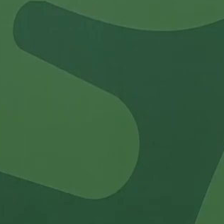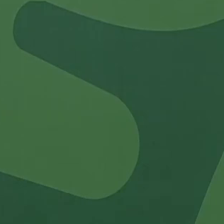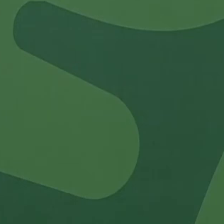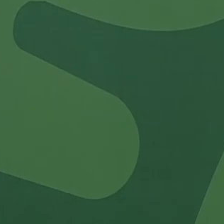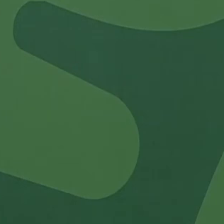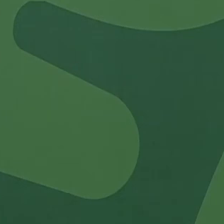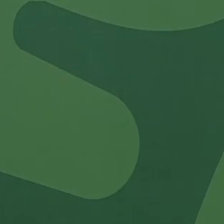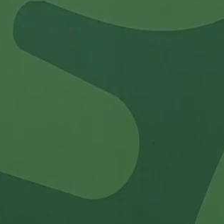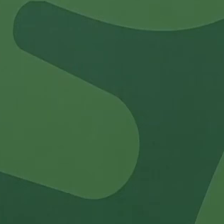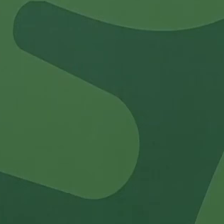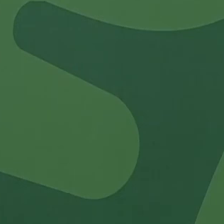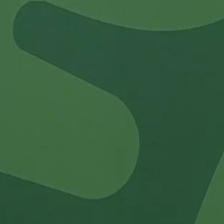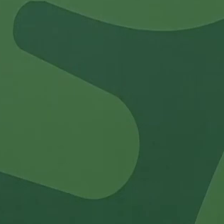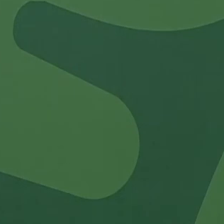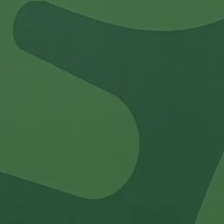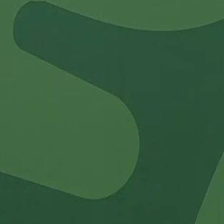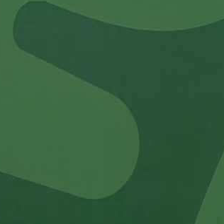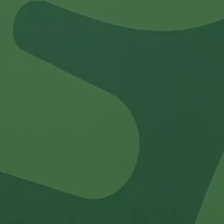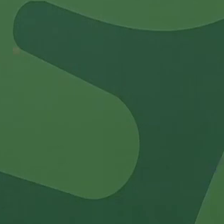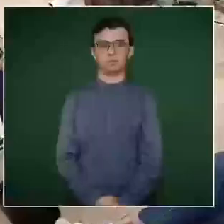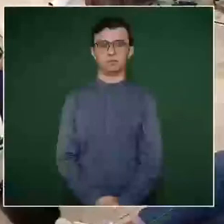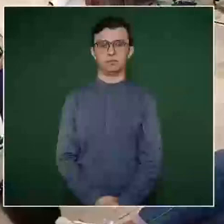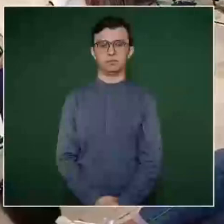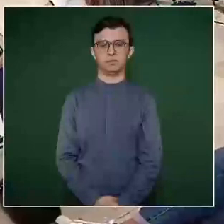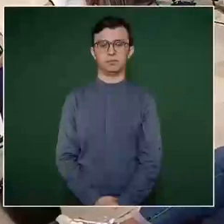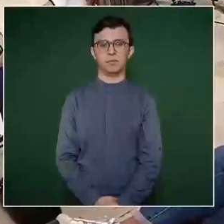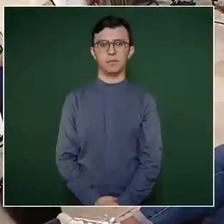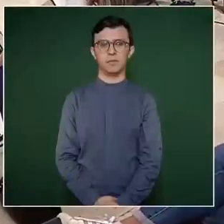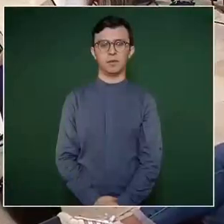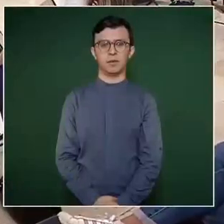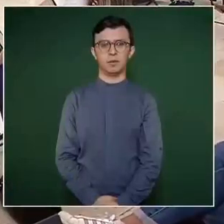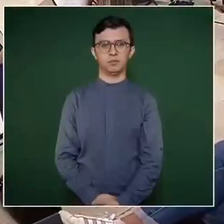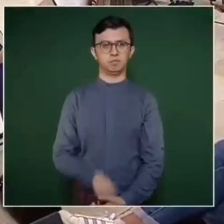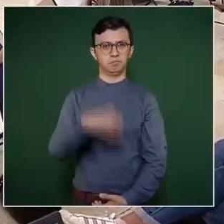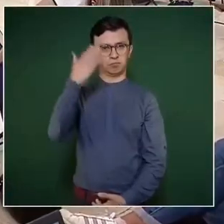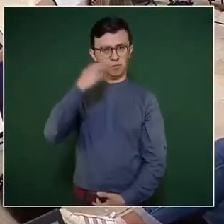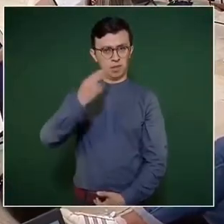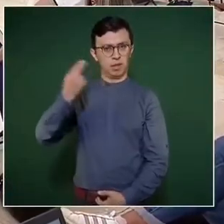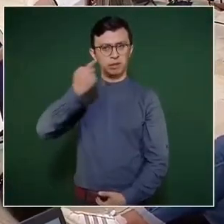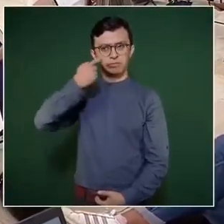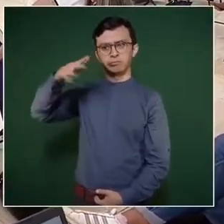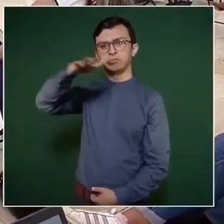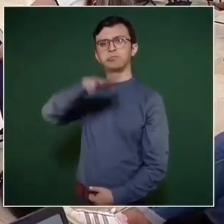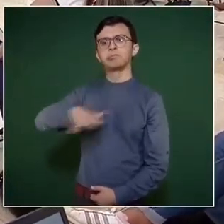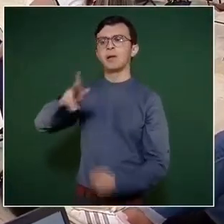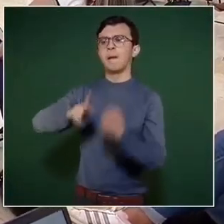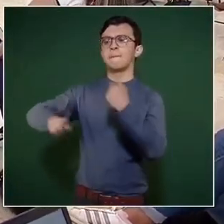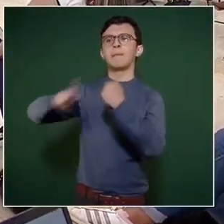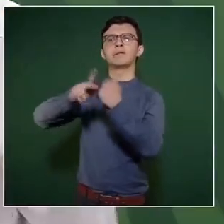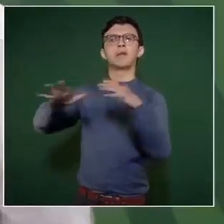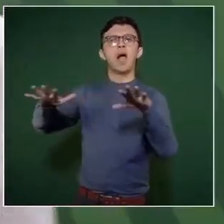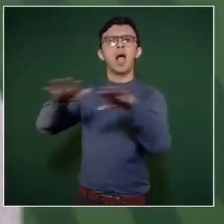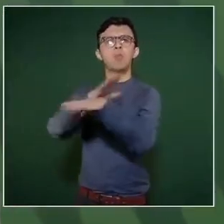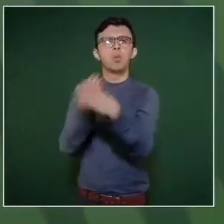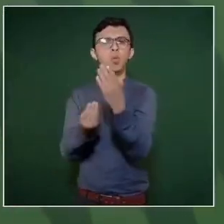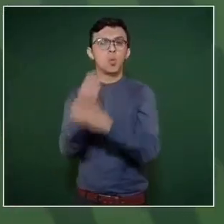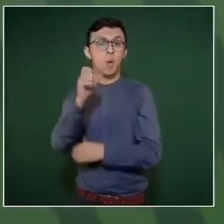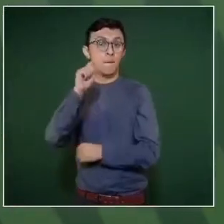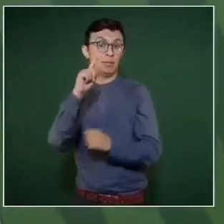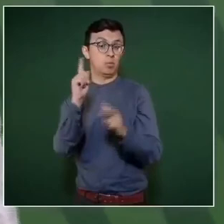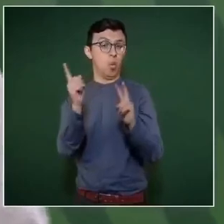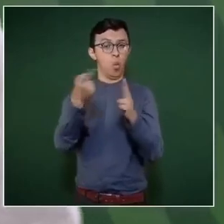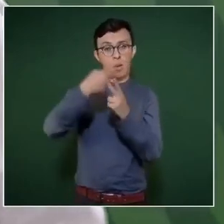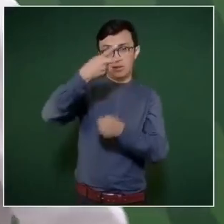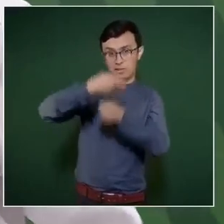Y lo segundo es que además de esa actitud conservadora,